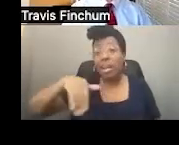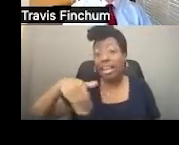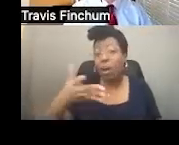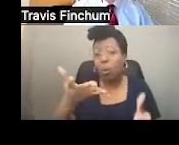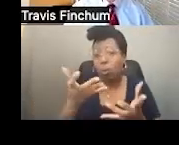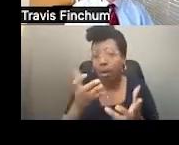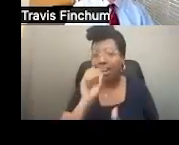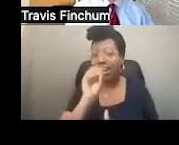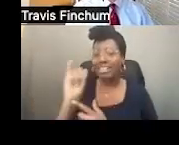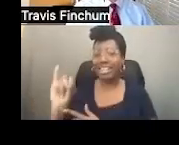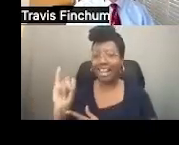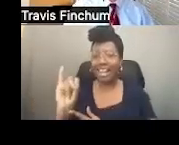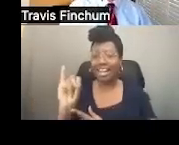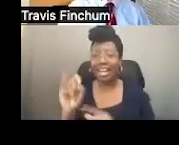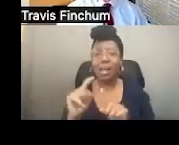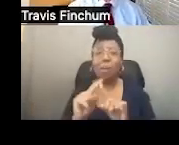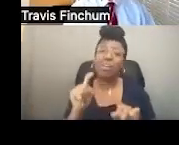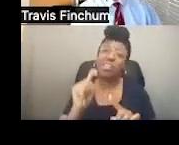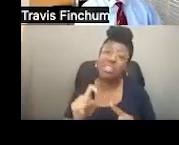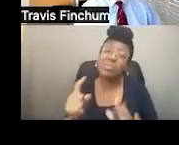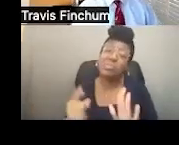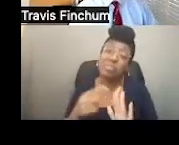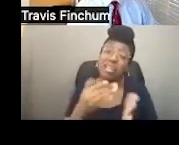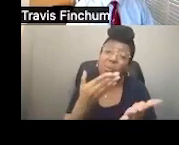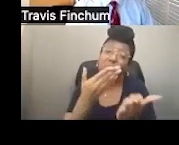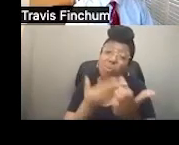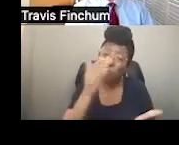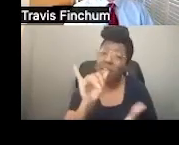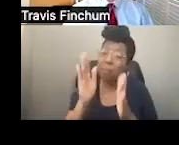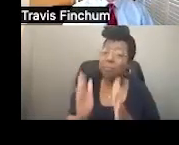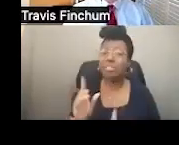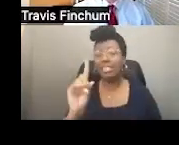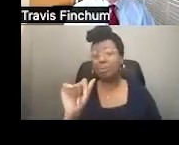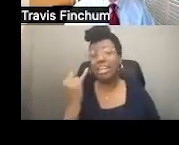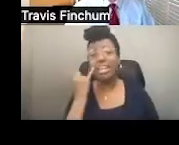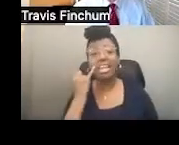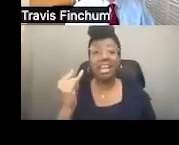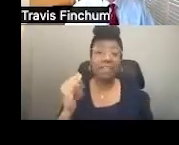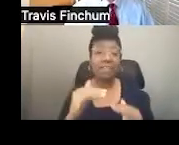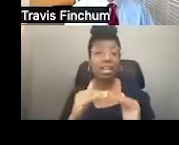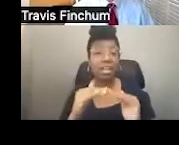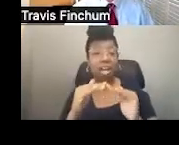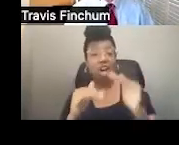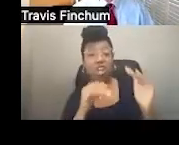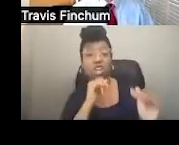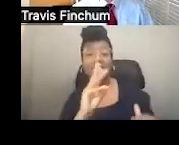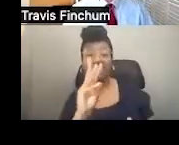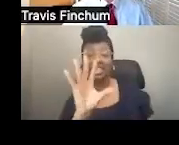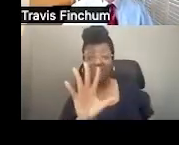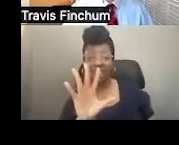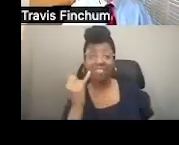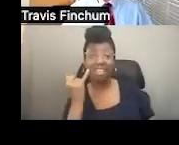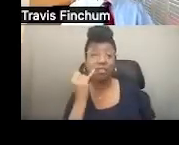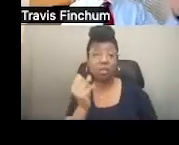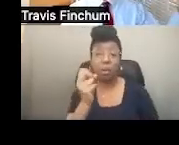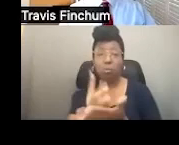SSI, aún debe algunas veces probar que una persona es discapacitada. Si tiene menos de 65 años